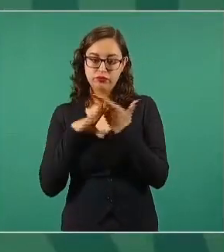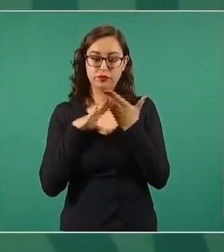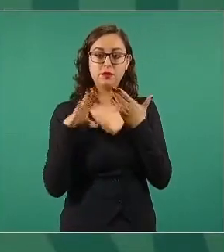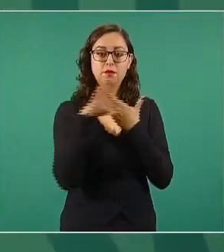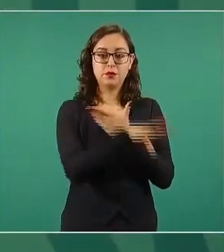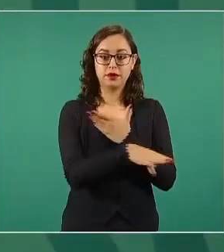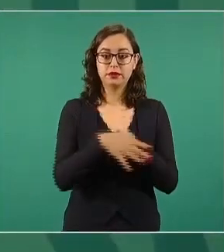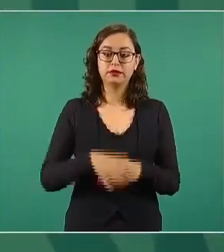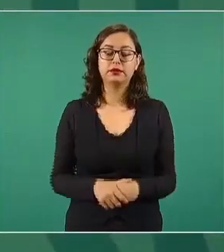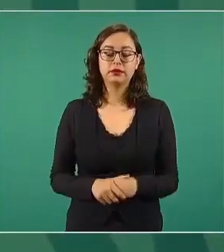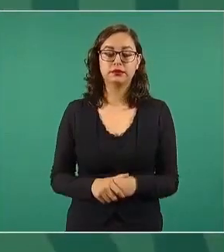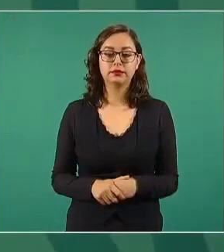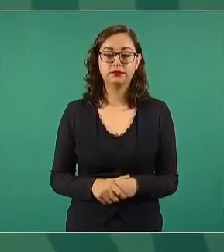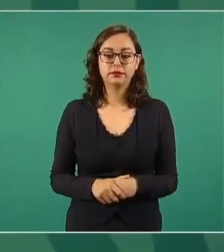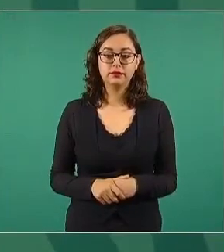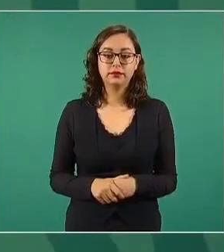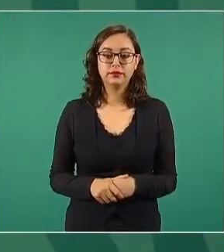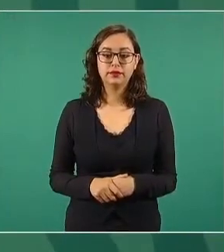que